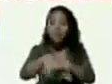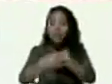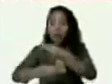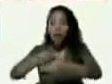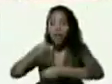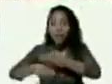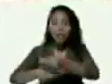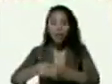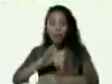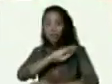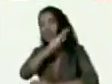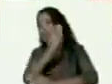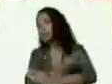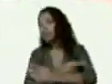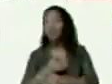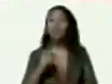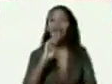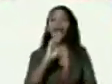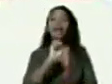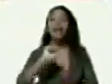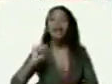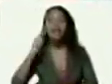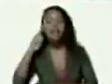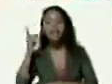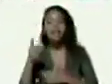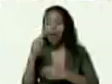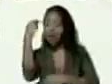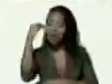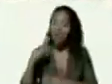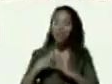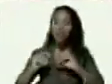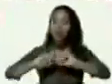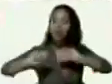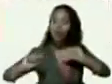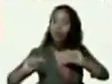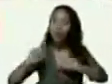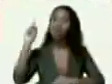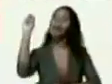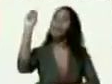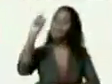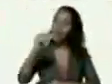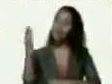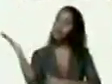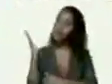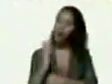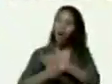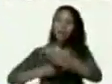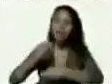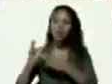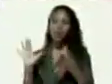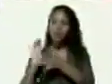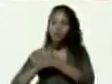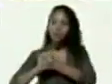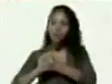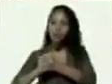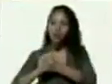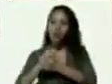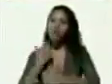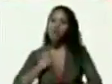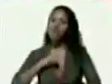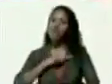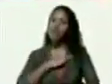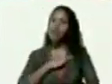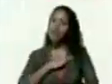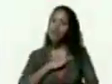fortalecimiento de la raz a nivel de todo el territorio también lo venimos haciendo de la mano con nuestro